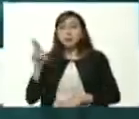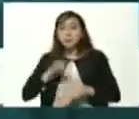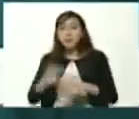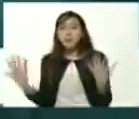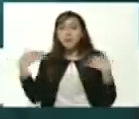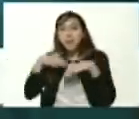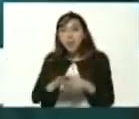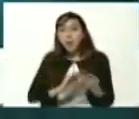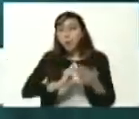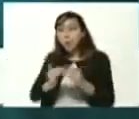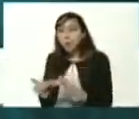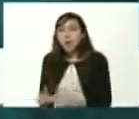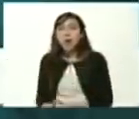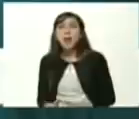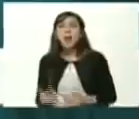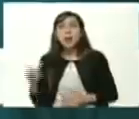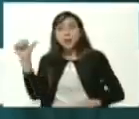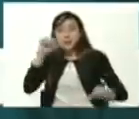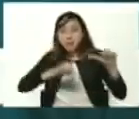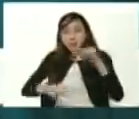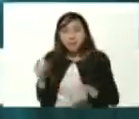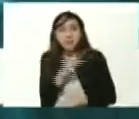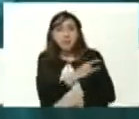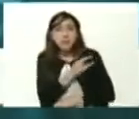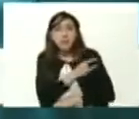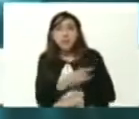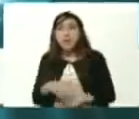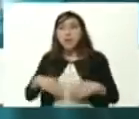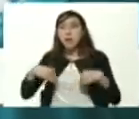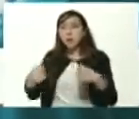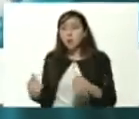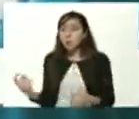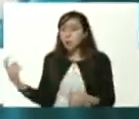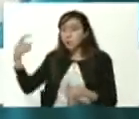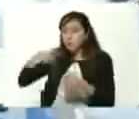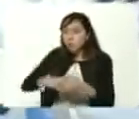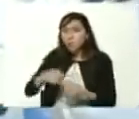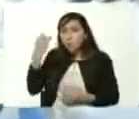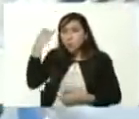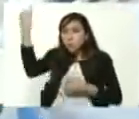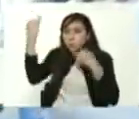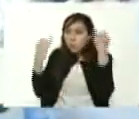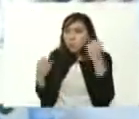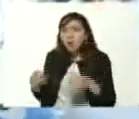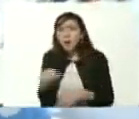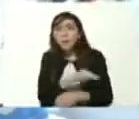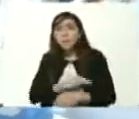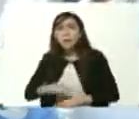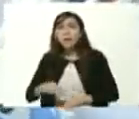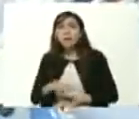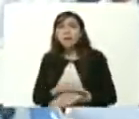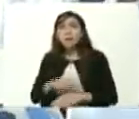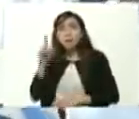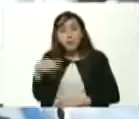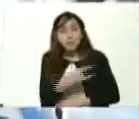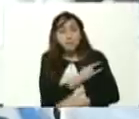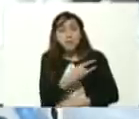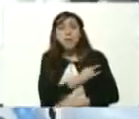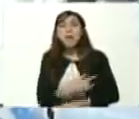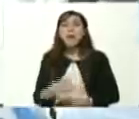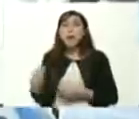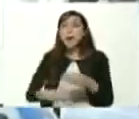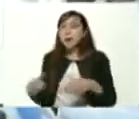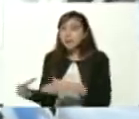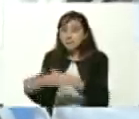comunitaria de la Universidad Ciencia de la Salud nos sumamos a la iniciativa de nuestro ministro César Trump de conformar